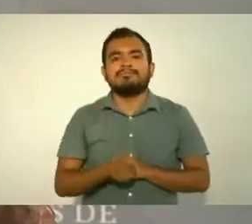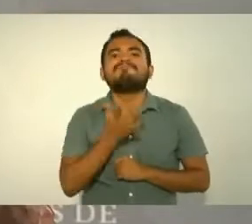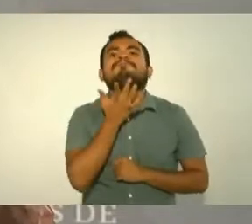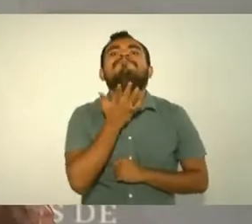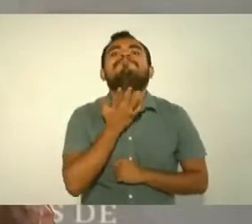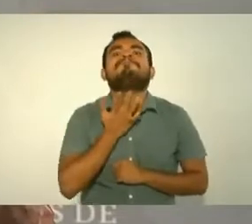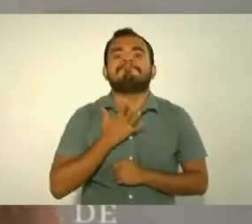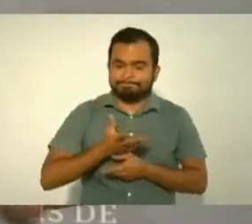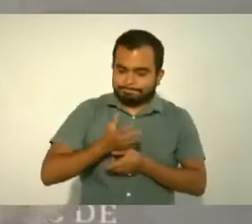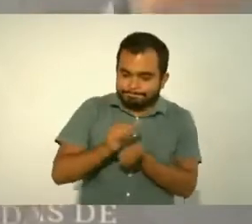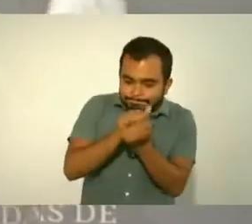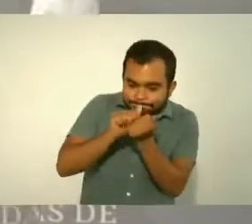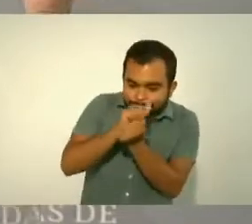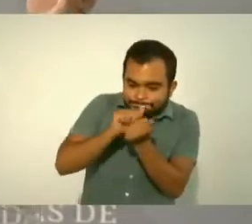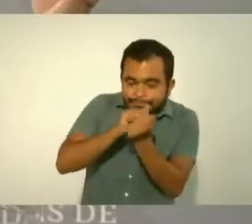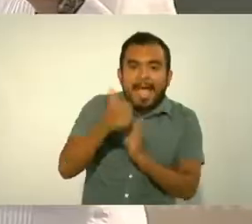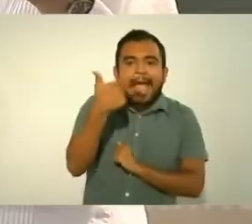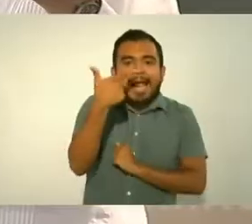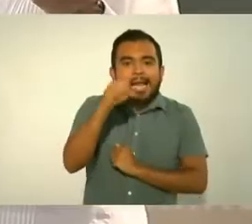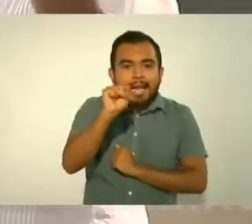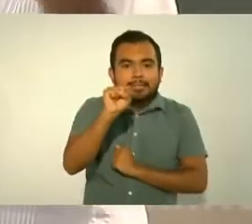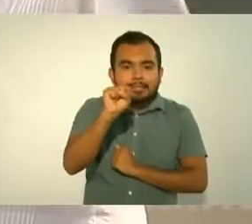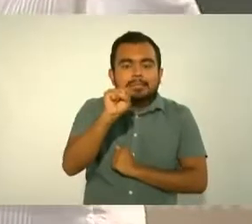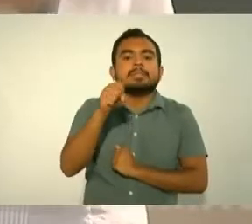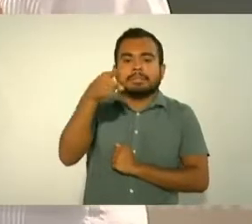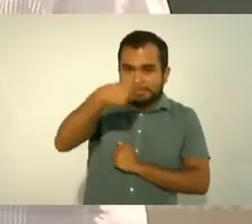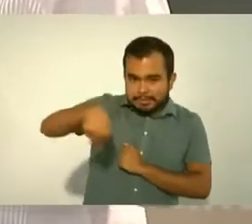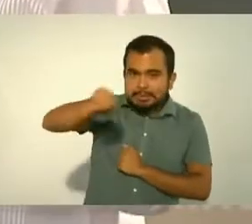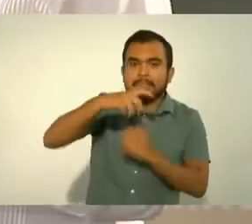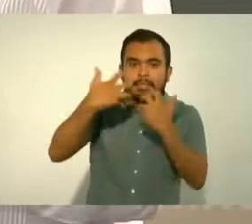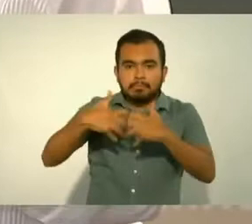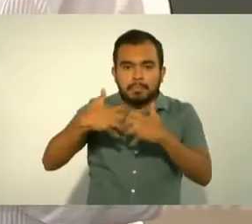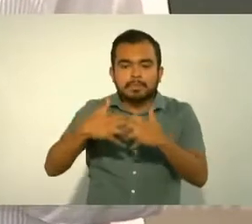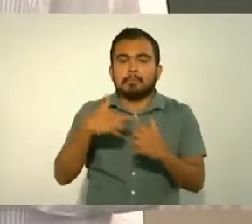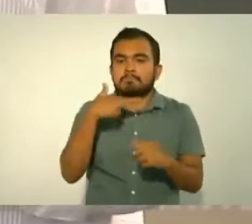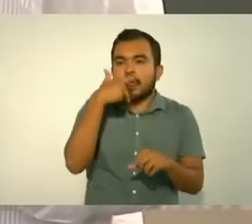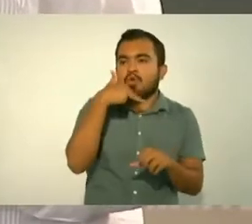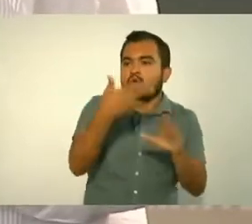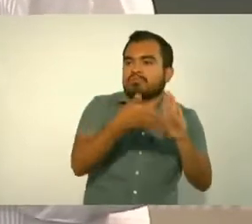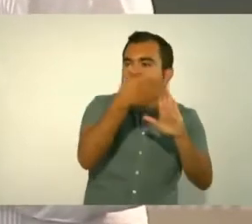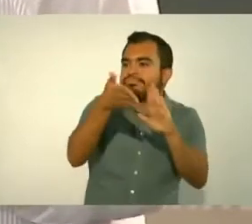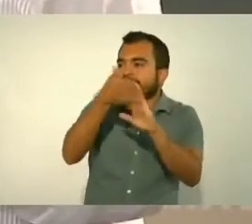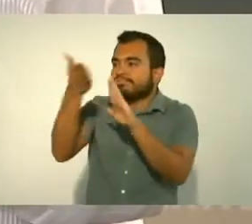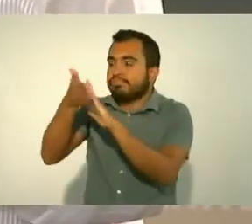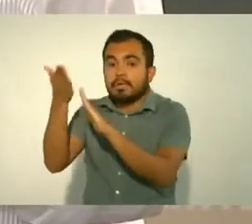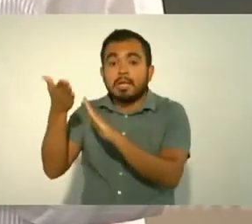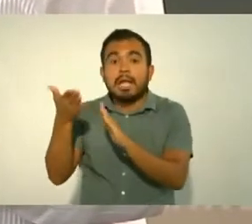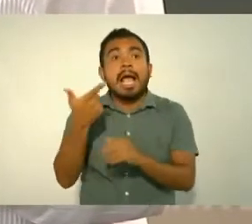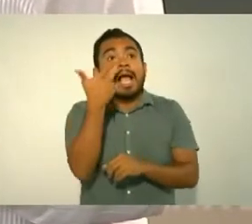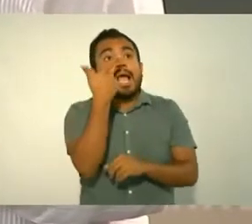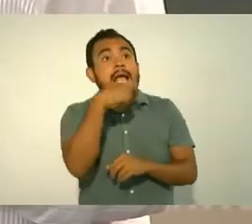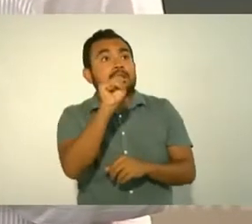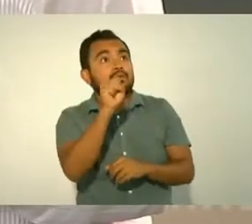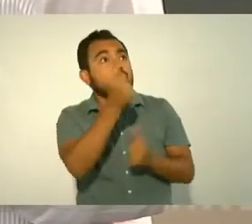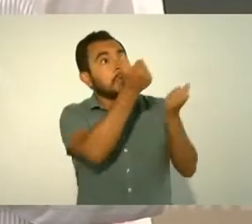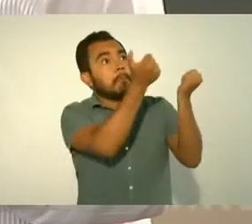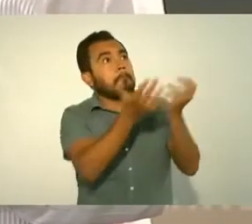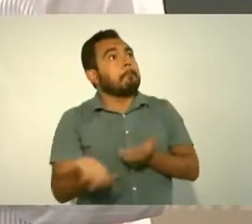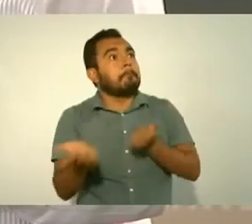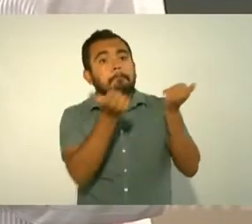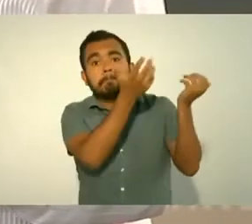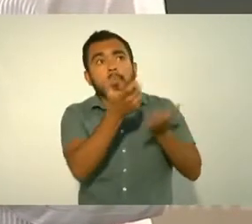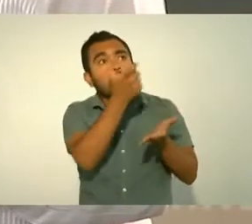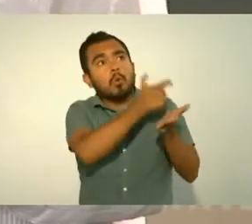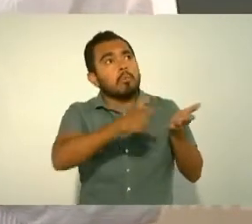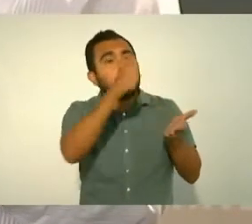y ahora pues ya estamos comprando menos gasolinas en el extranjero